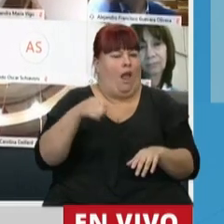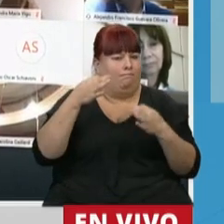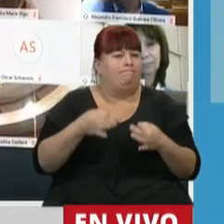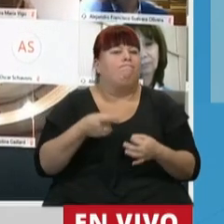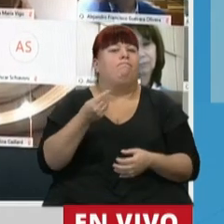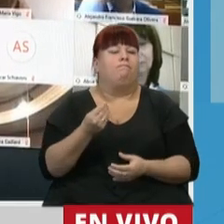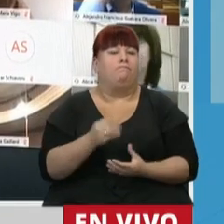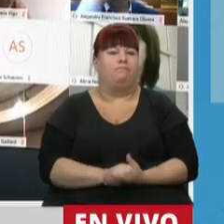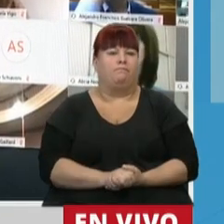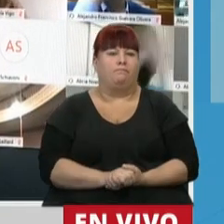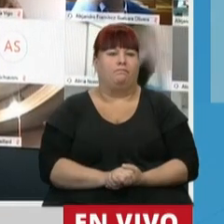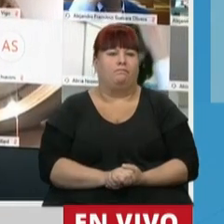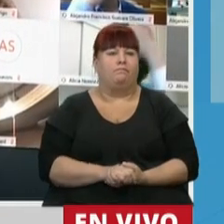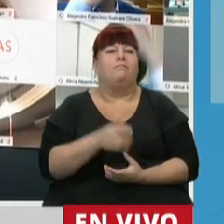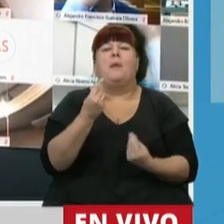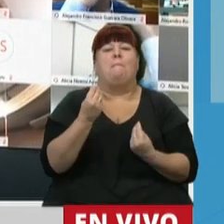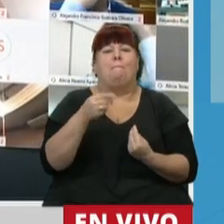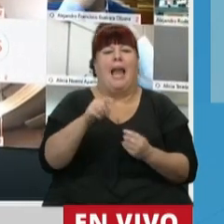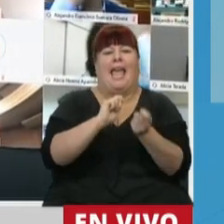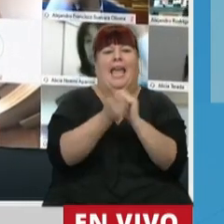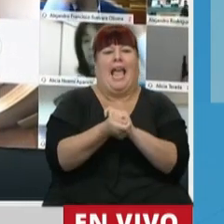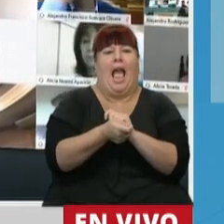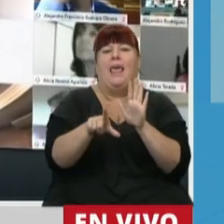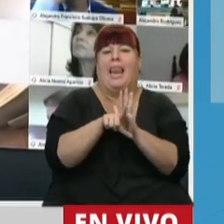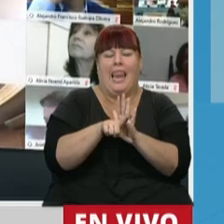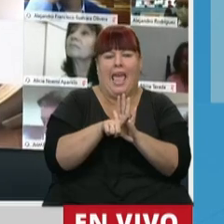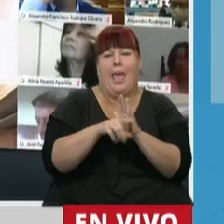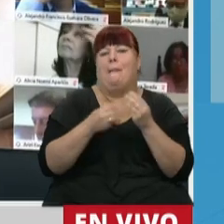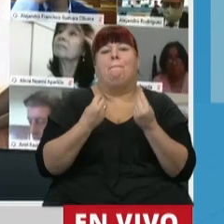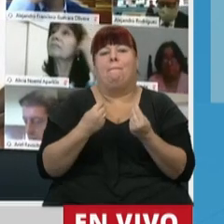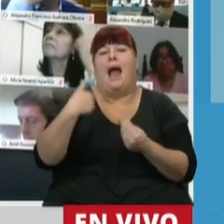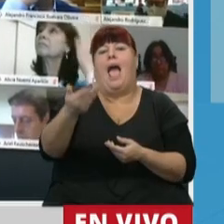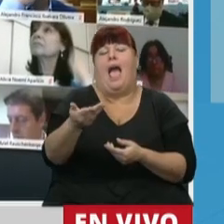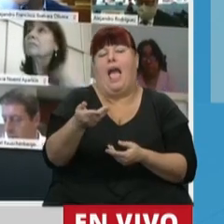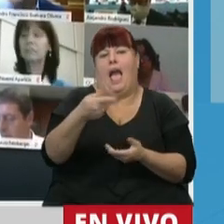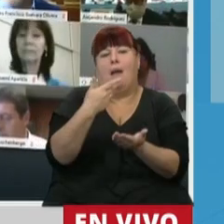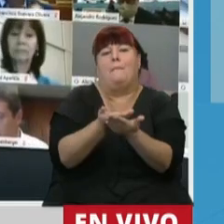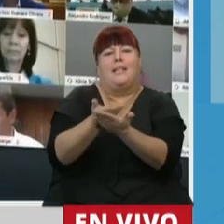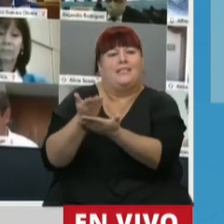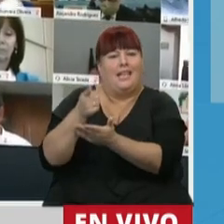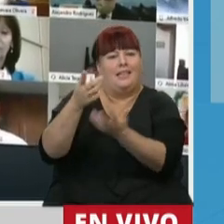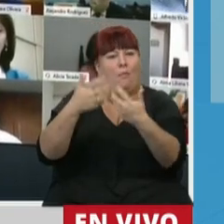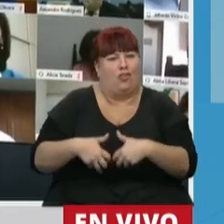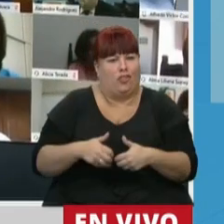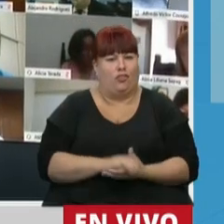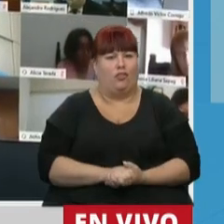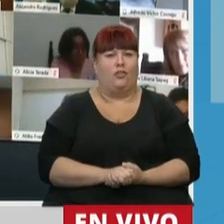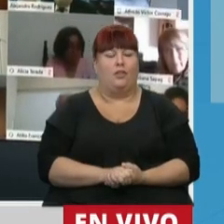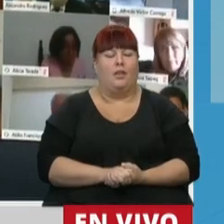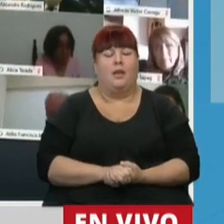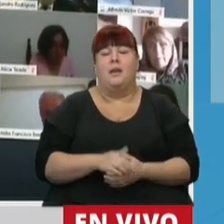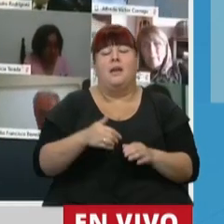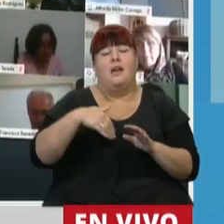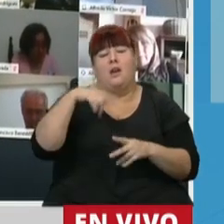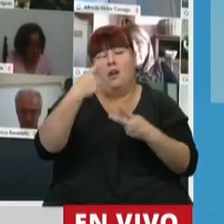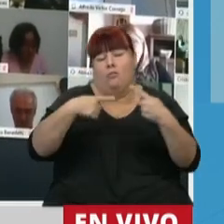sino que es lo que implica esta modificación y cuál es la razón por la que se presentaron estos proyectos. Sobre